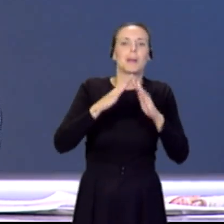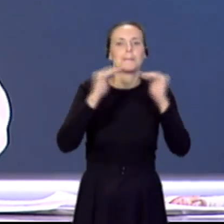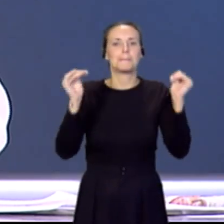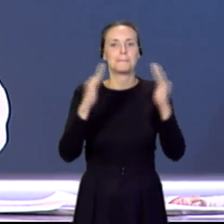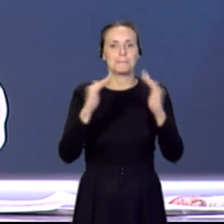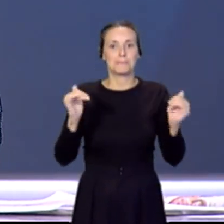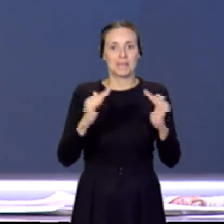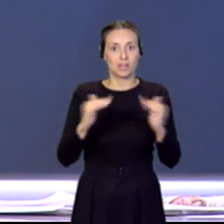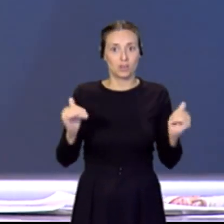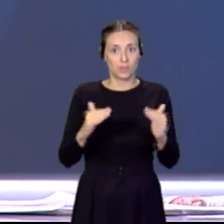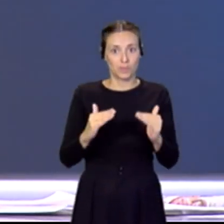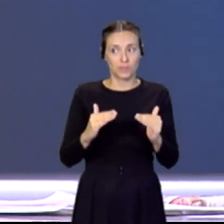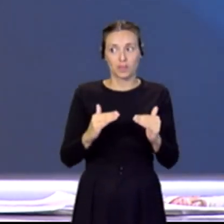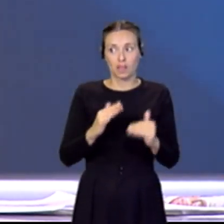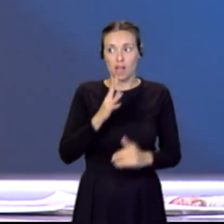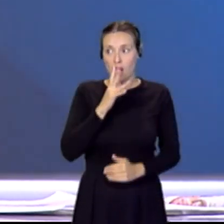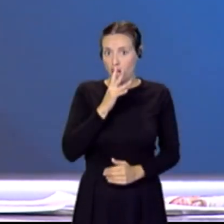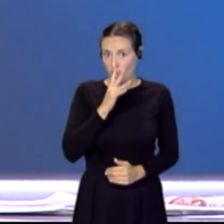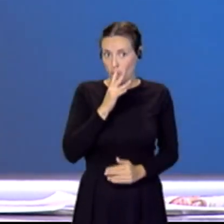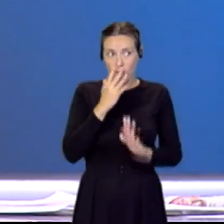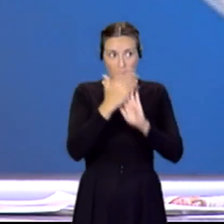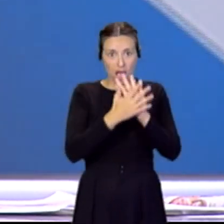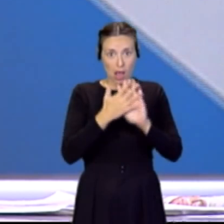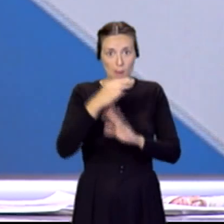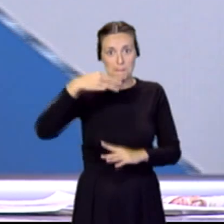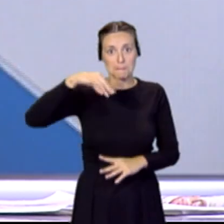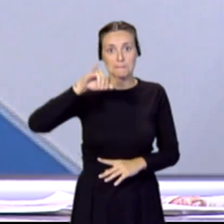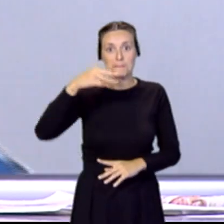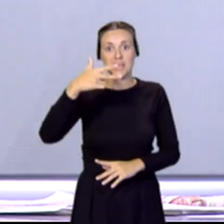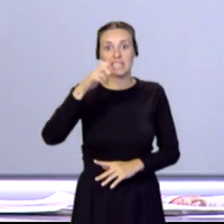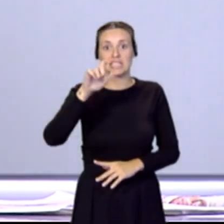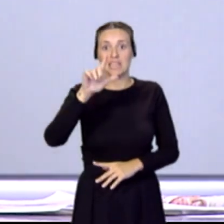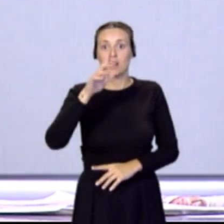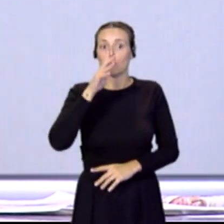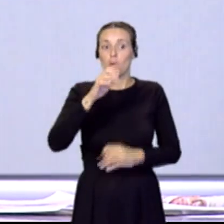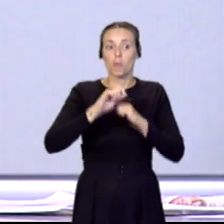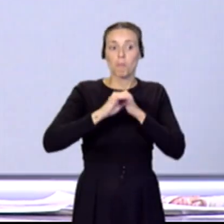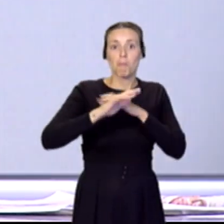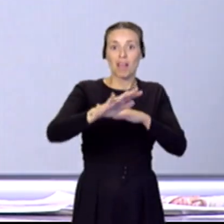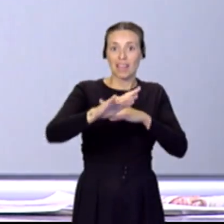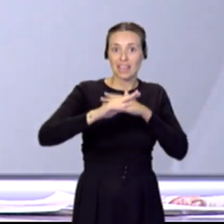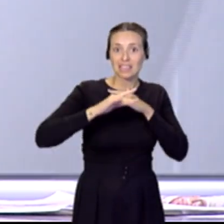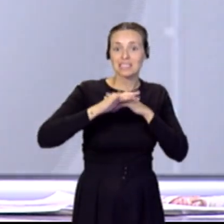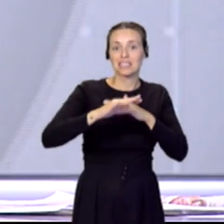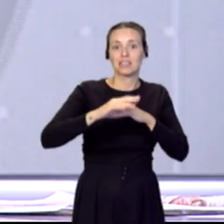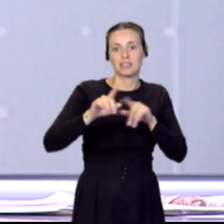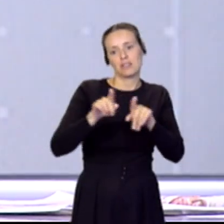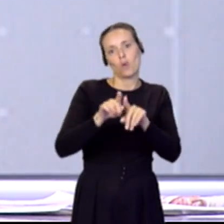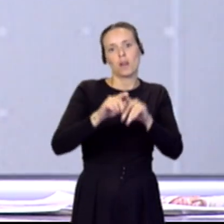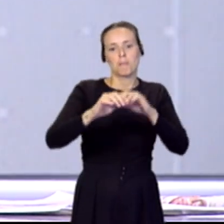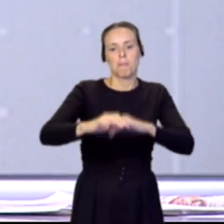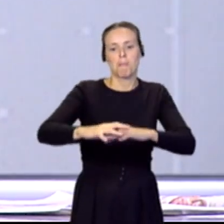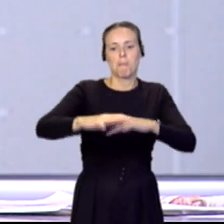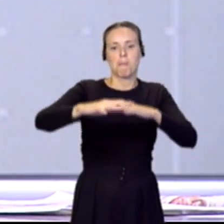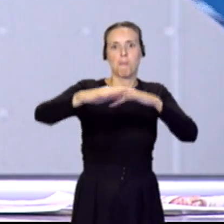vamos a poder hablar con Michel Quintana, porque esas mareas tan grandes nos suelen dejar